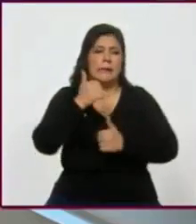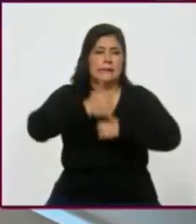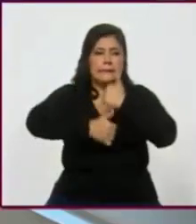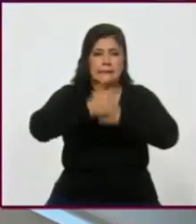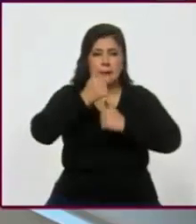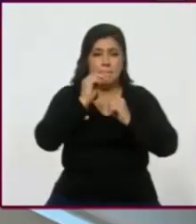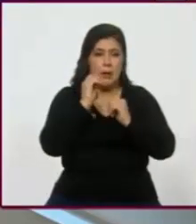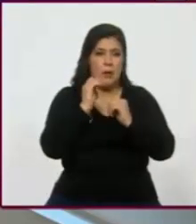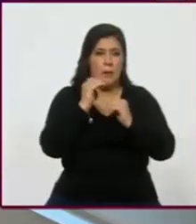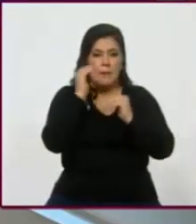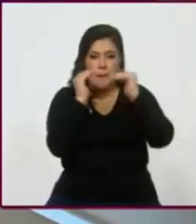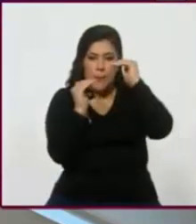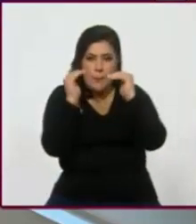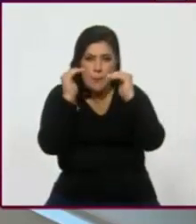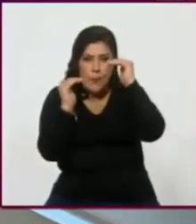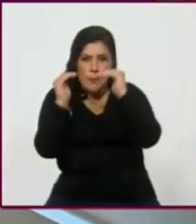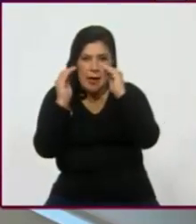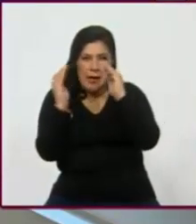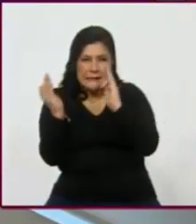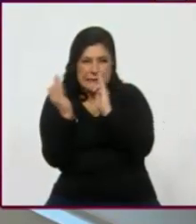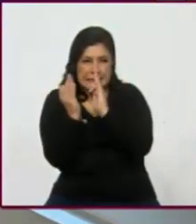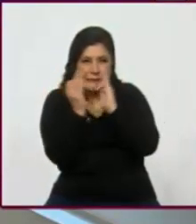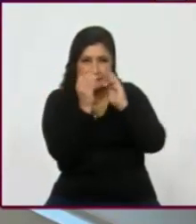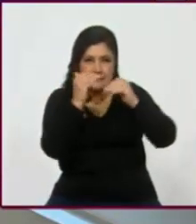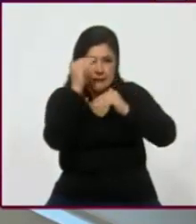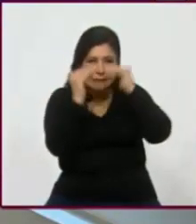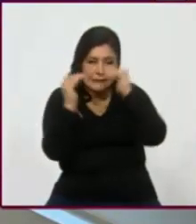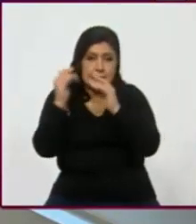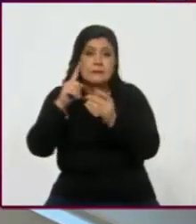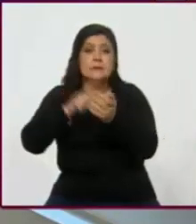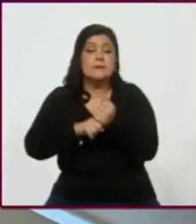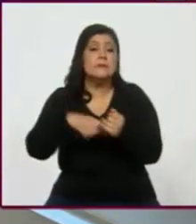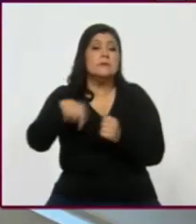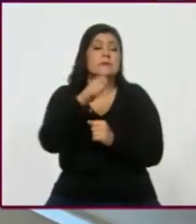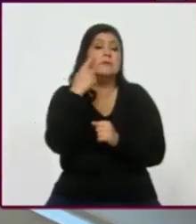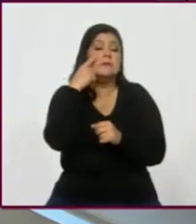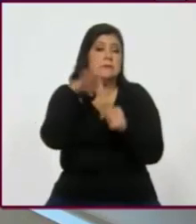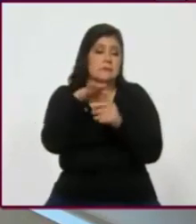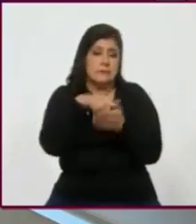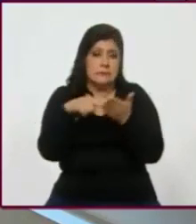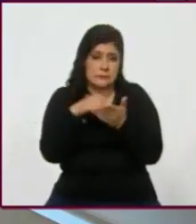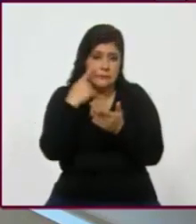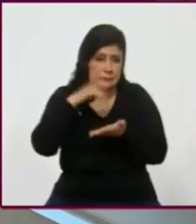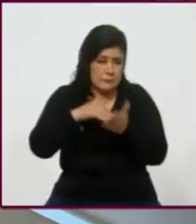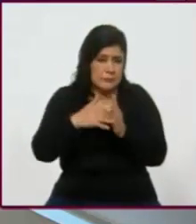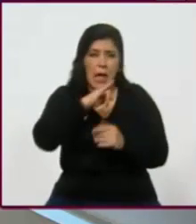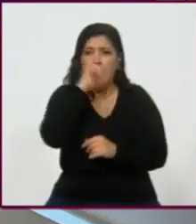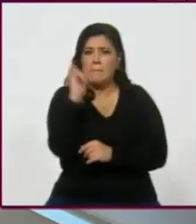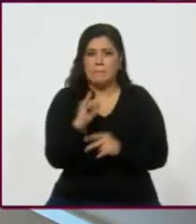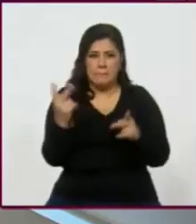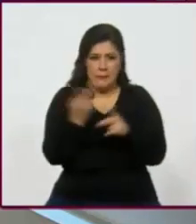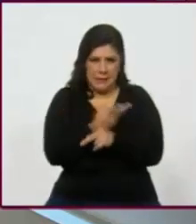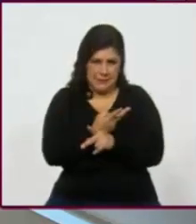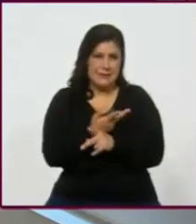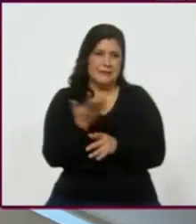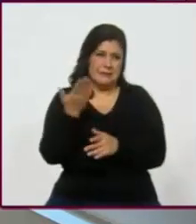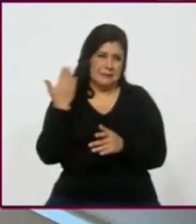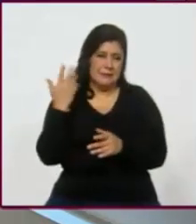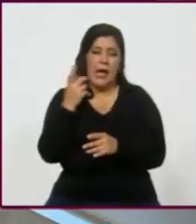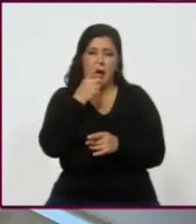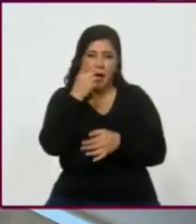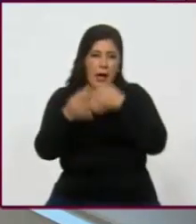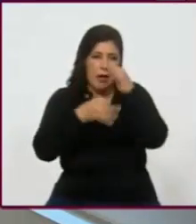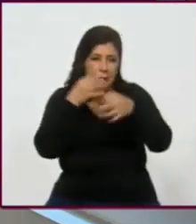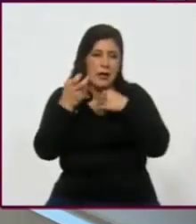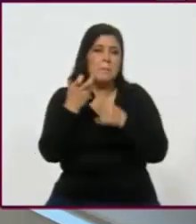cerrada, si se hubiera dado este fenómeno al que tanto se recurrió de voto estratégico que nunca sucedió, ¿no? Digamos, lo que te dicen